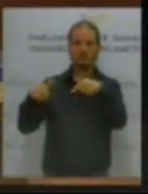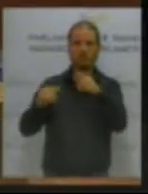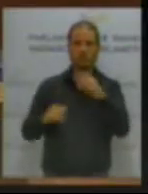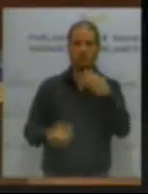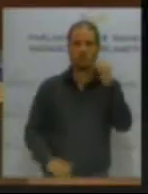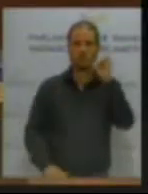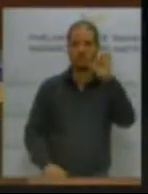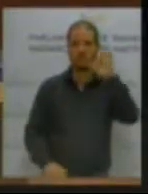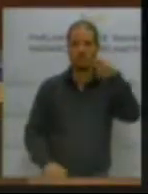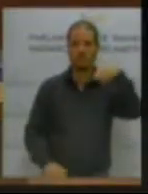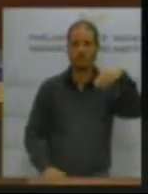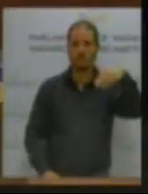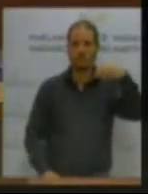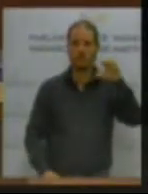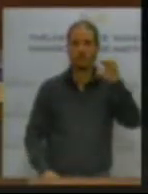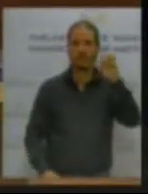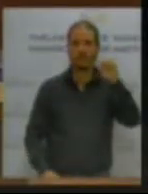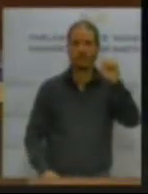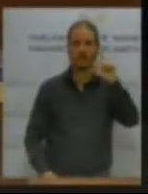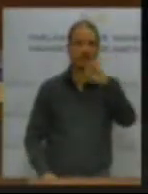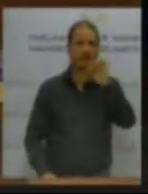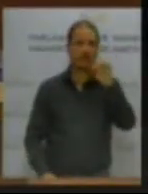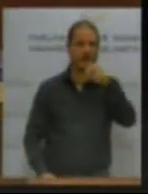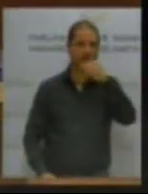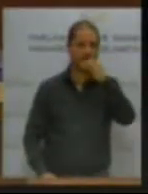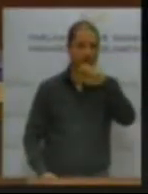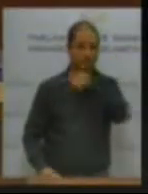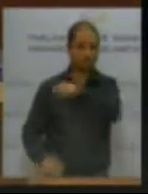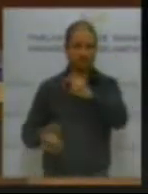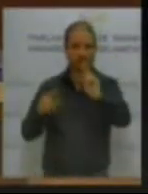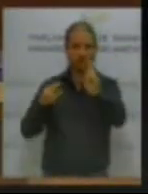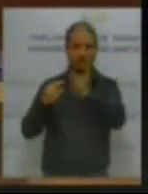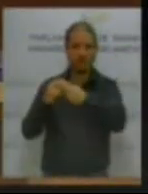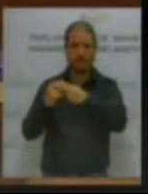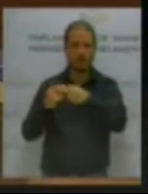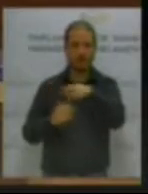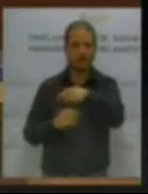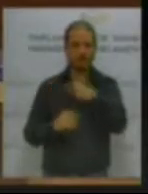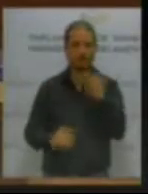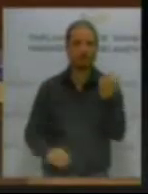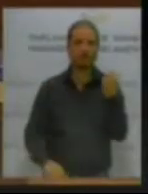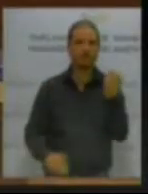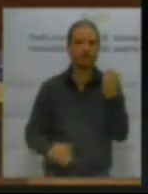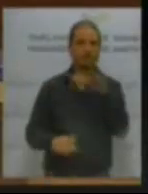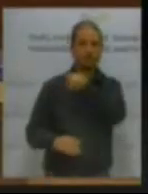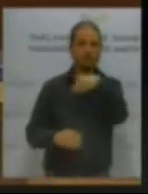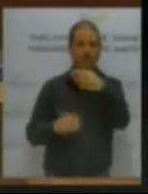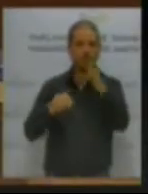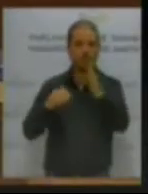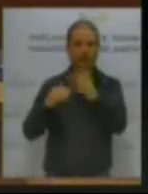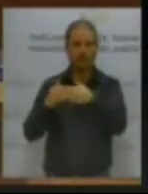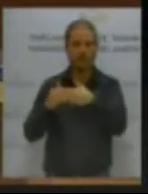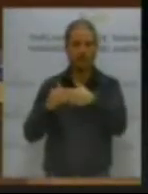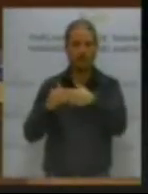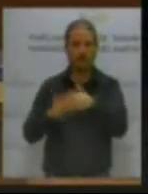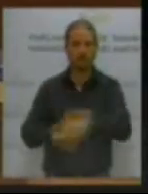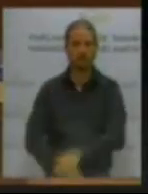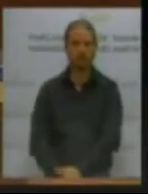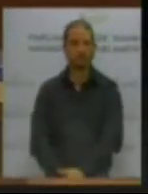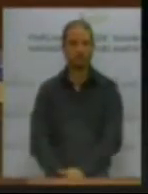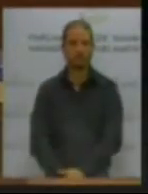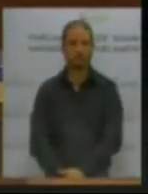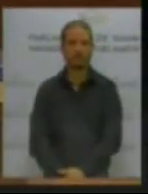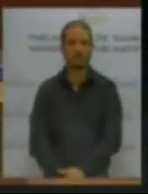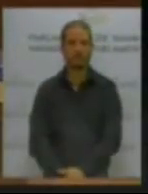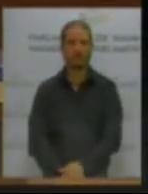que se dedicaba exclusivamente a esto. ¿La han cerrado ustedes? Ustedes la han cerrado. No sé si solamente es para